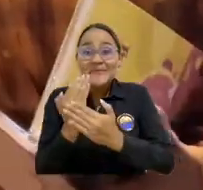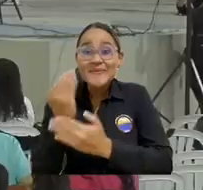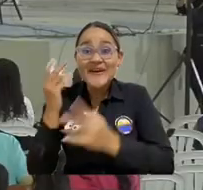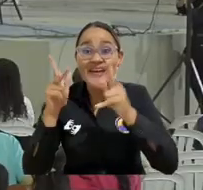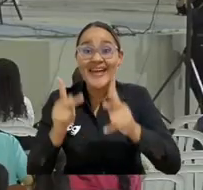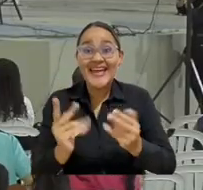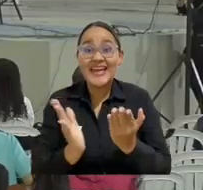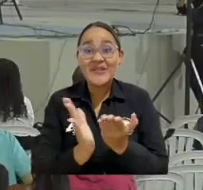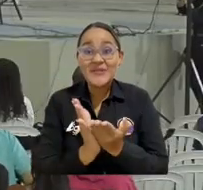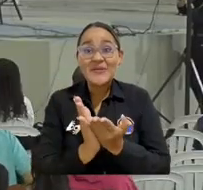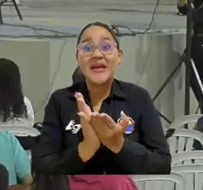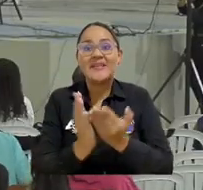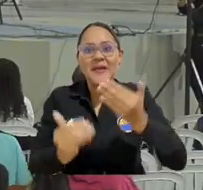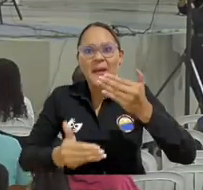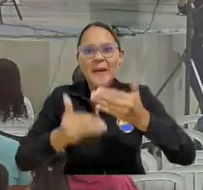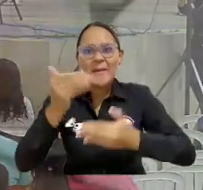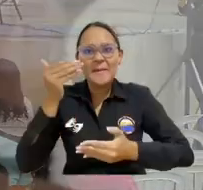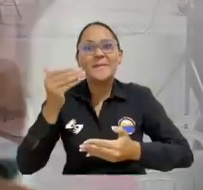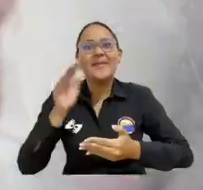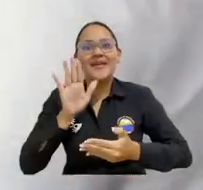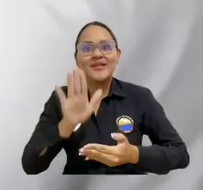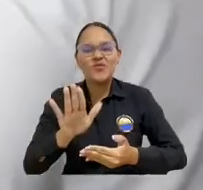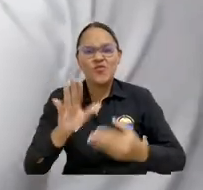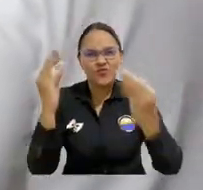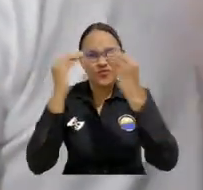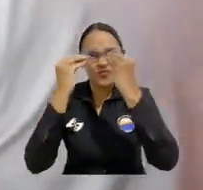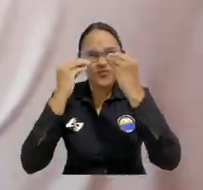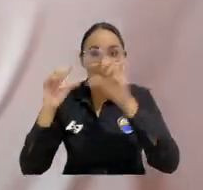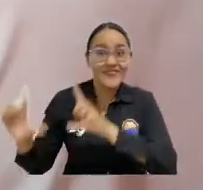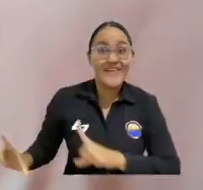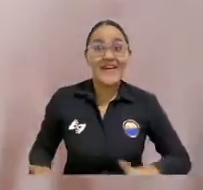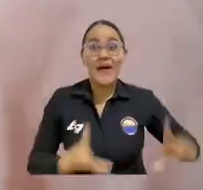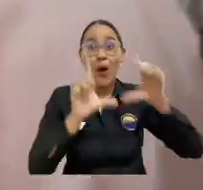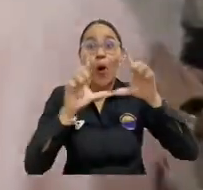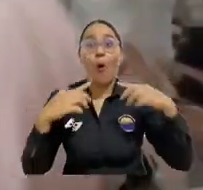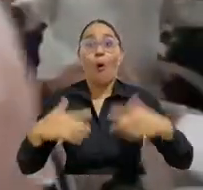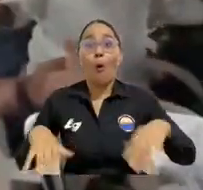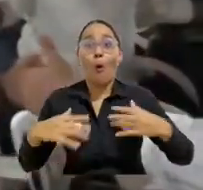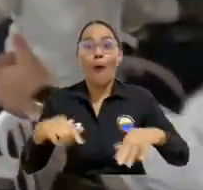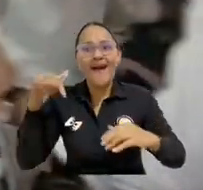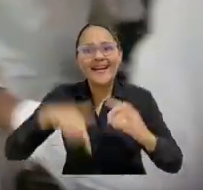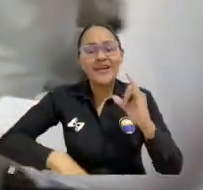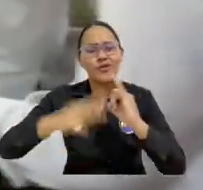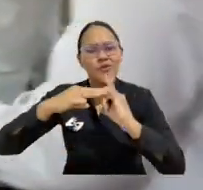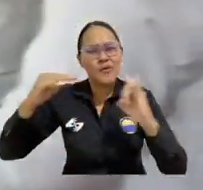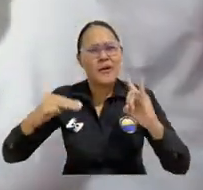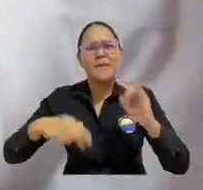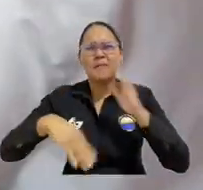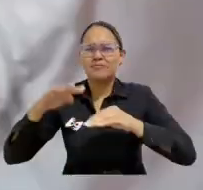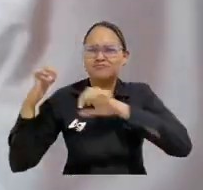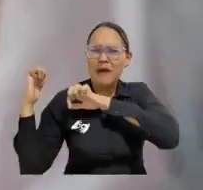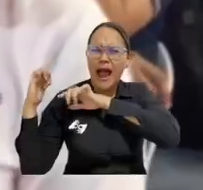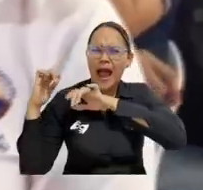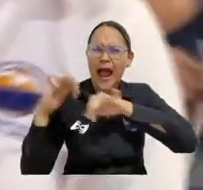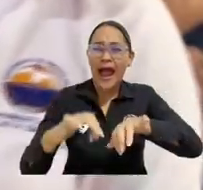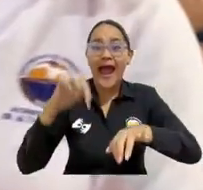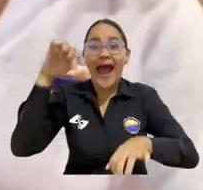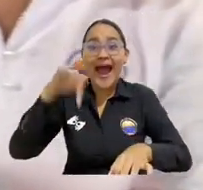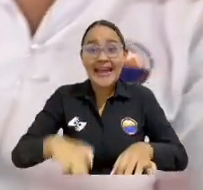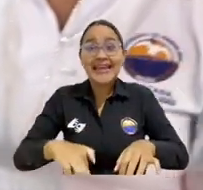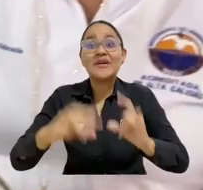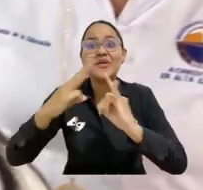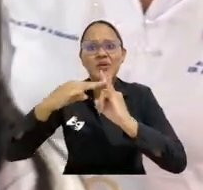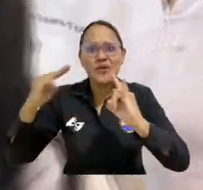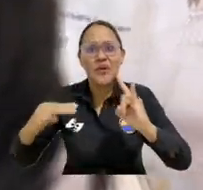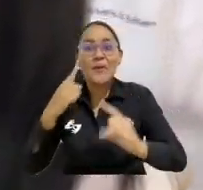Los nuevos estudiantes que inician su formación postgradual en la Universidad del Magdalena respondieron masivamente al evento que por primera